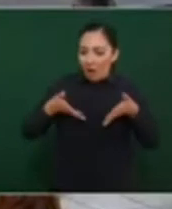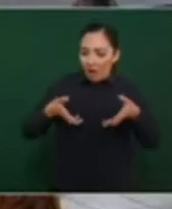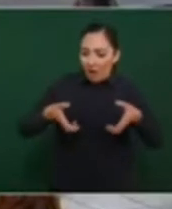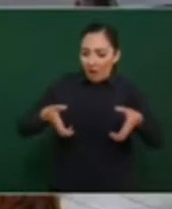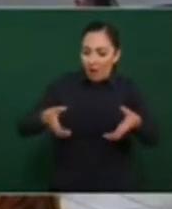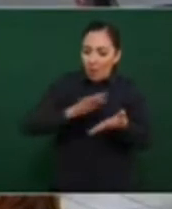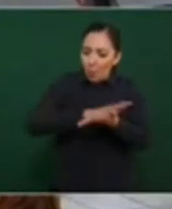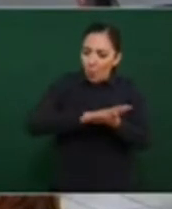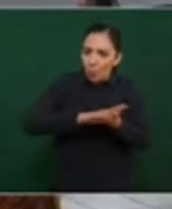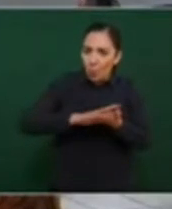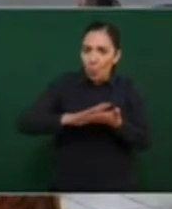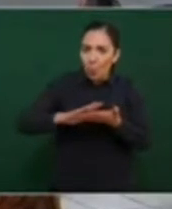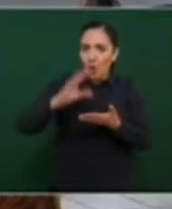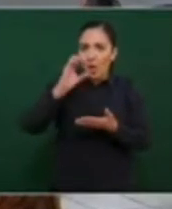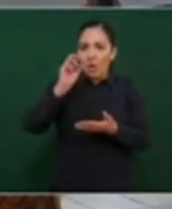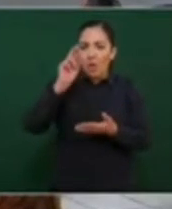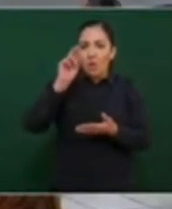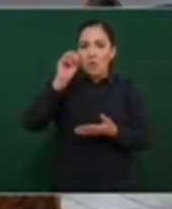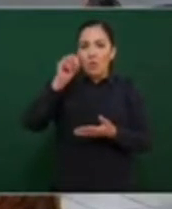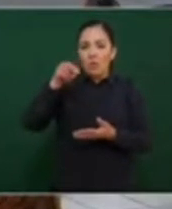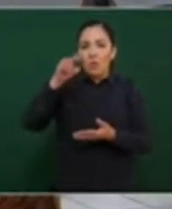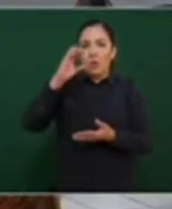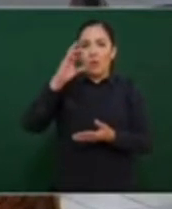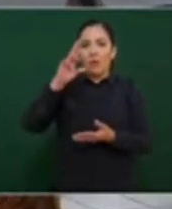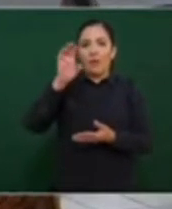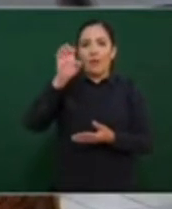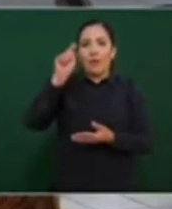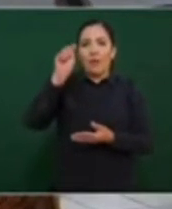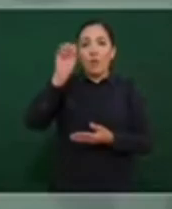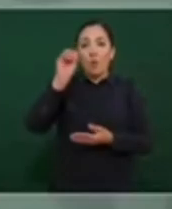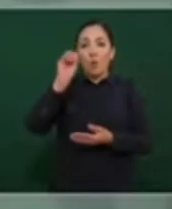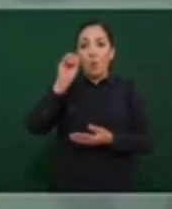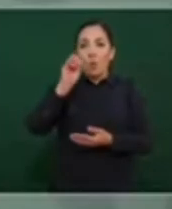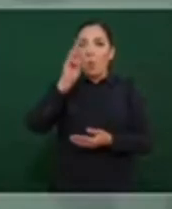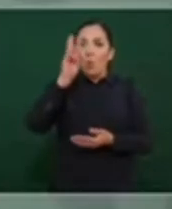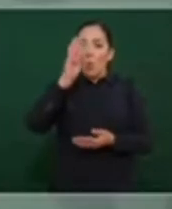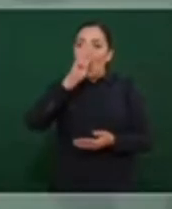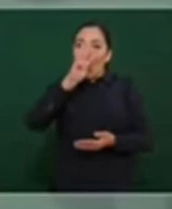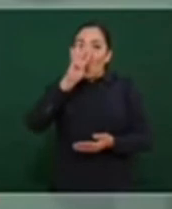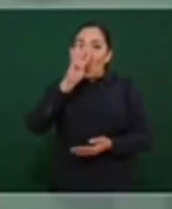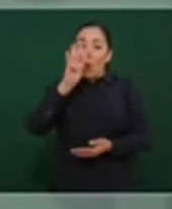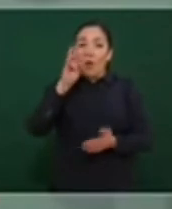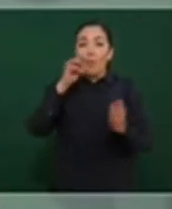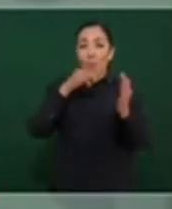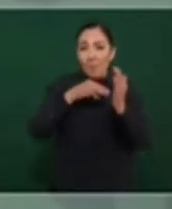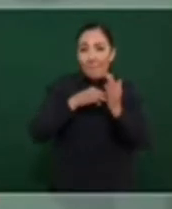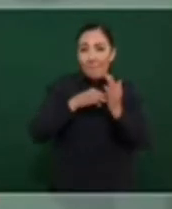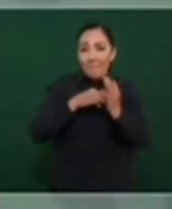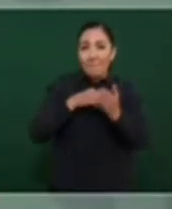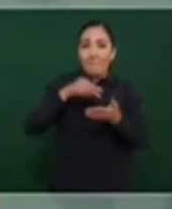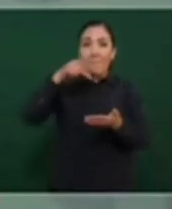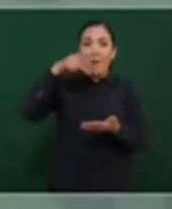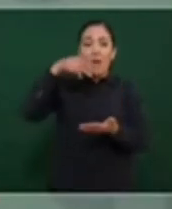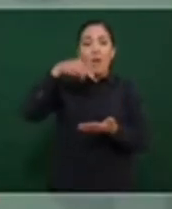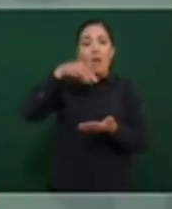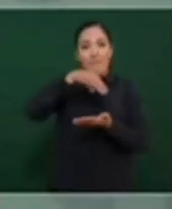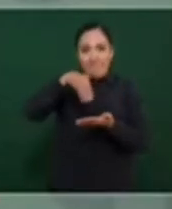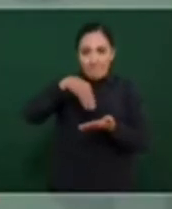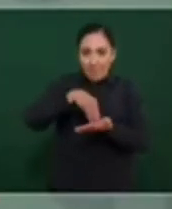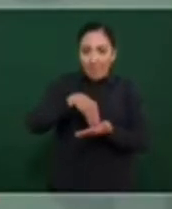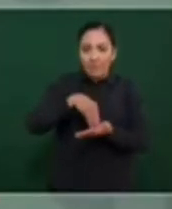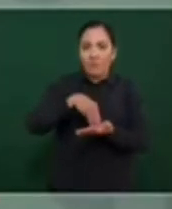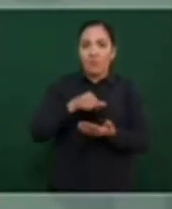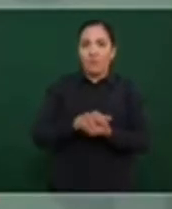de cuatro mil 500 metros cada pista, tres aeropuertos en el mundo, y cuando